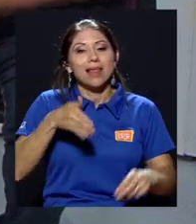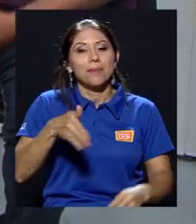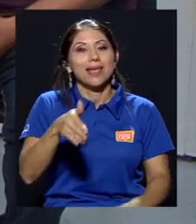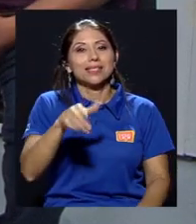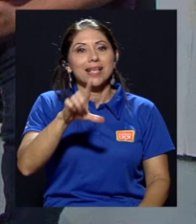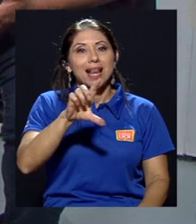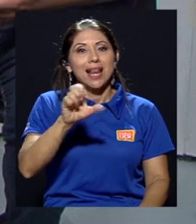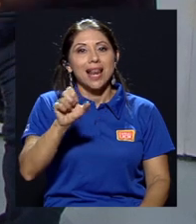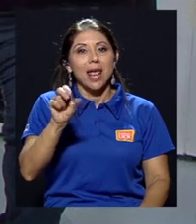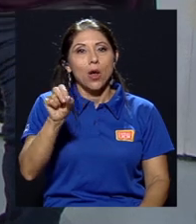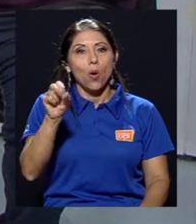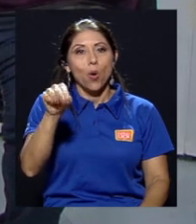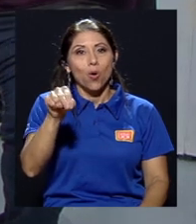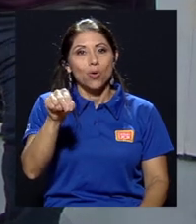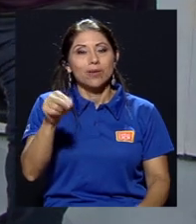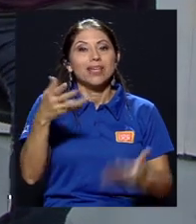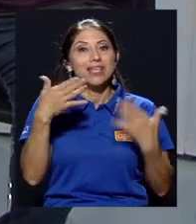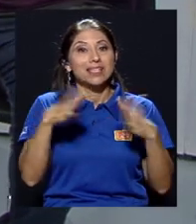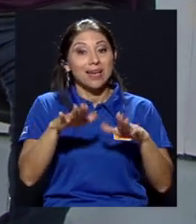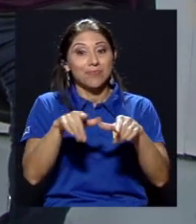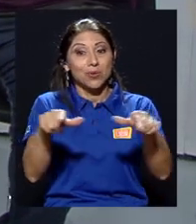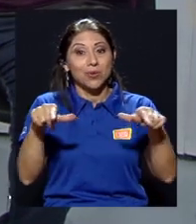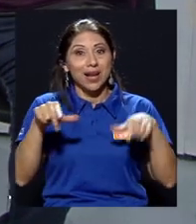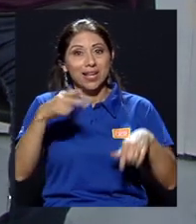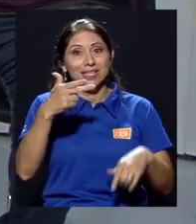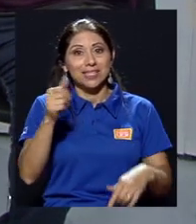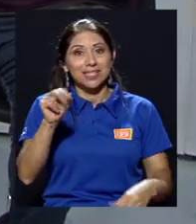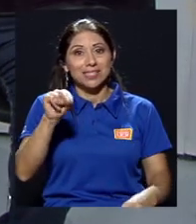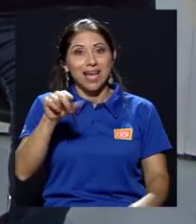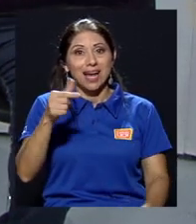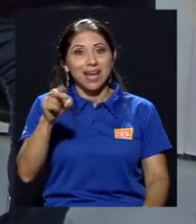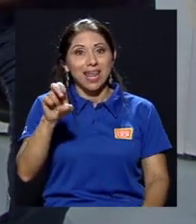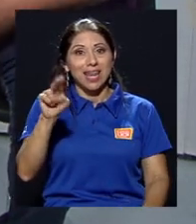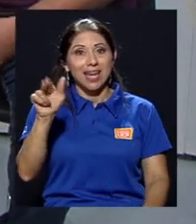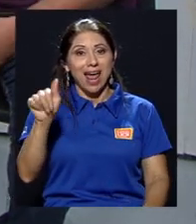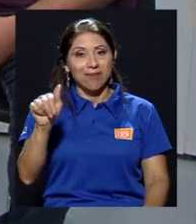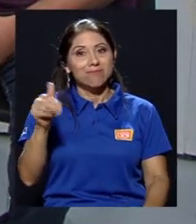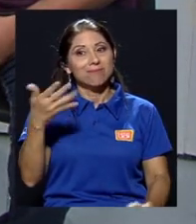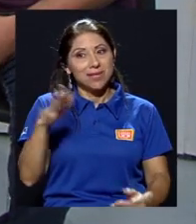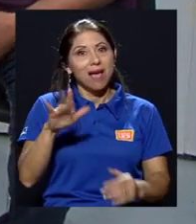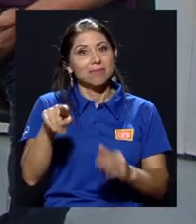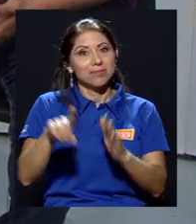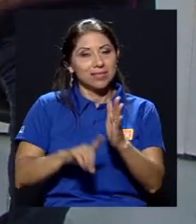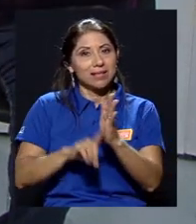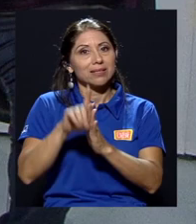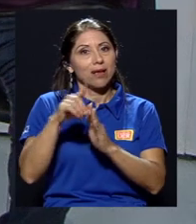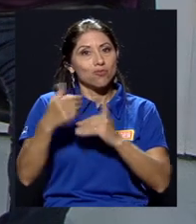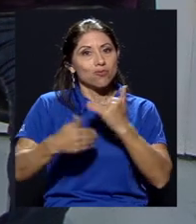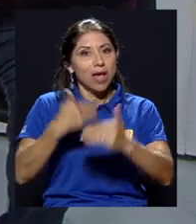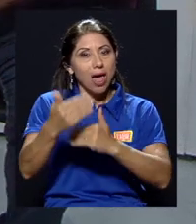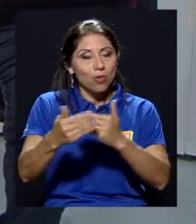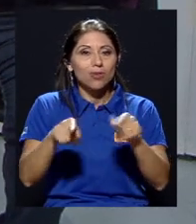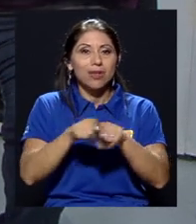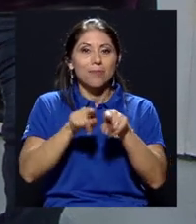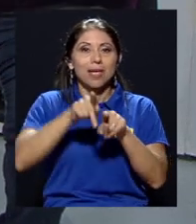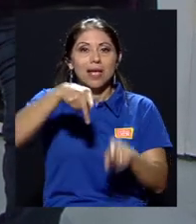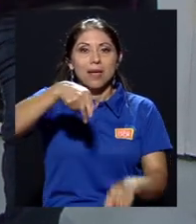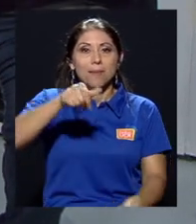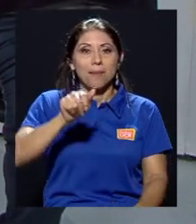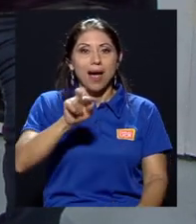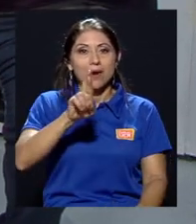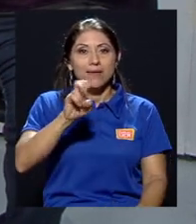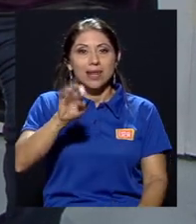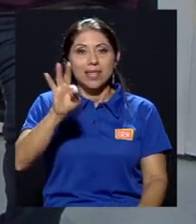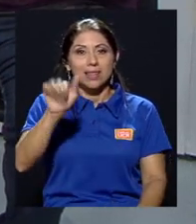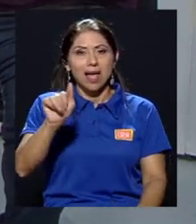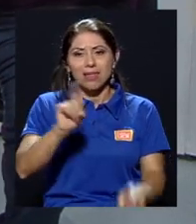bueno, desde Enchánguena y bueno, en Parrita. Hay como de todo tipo